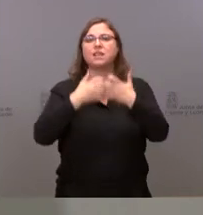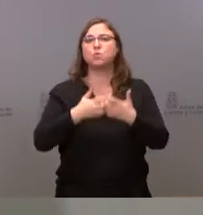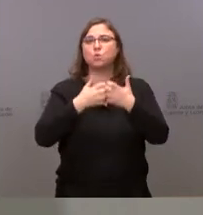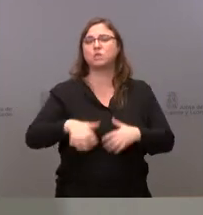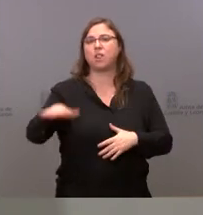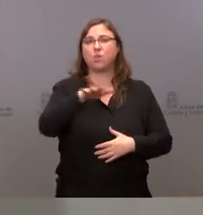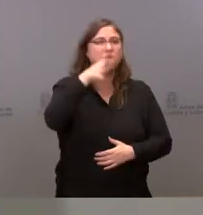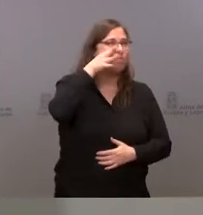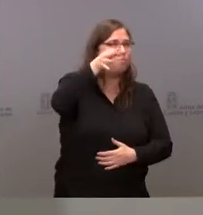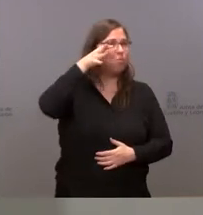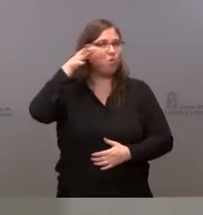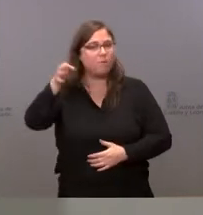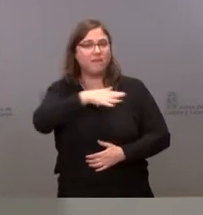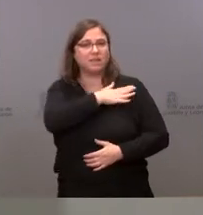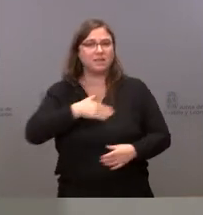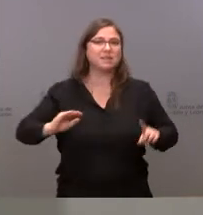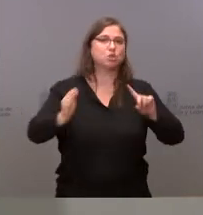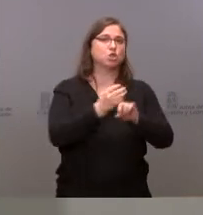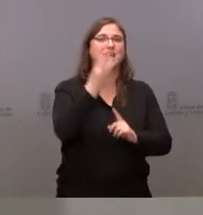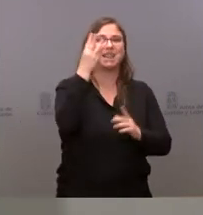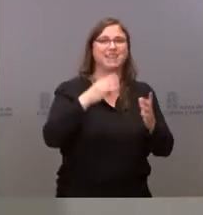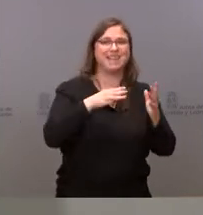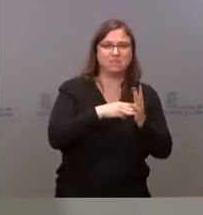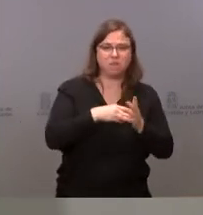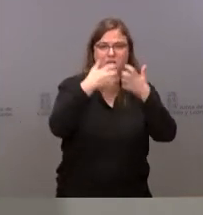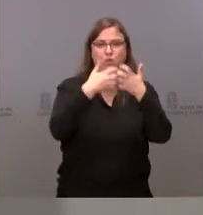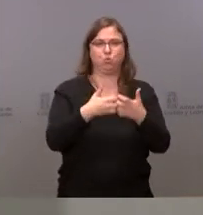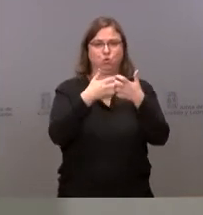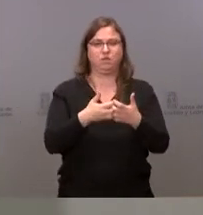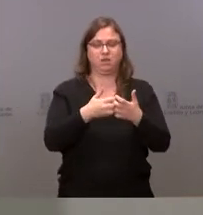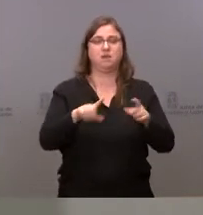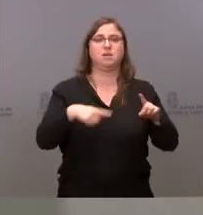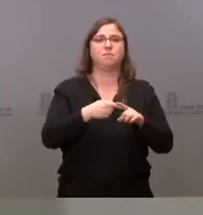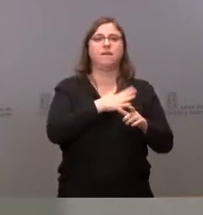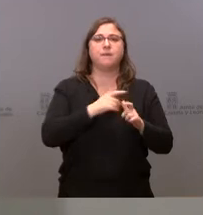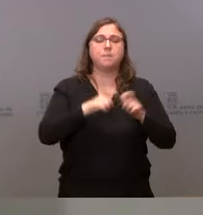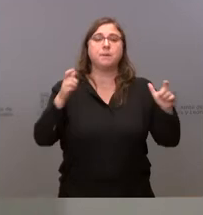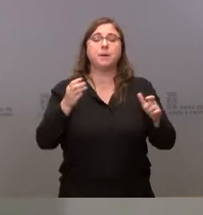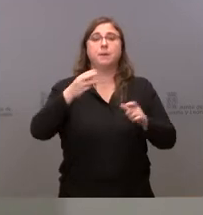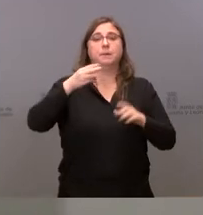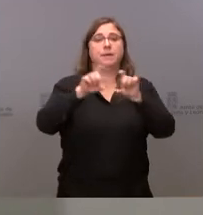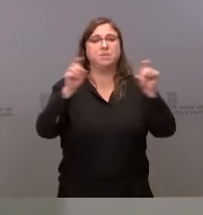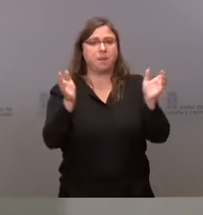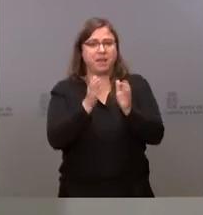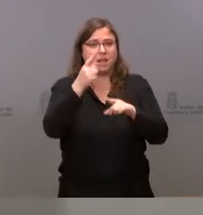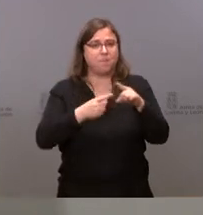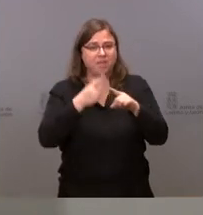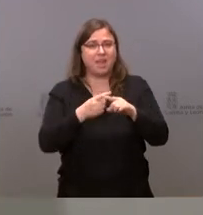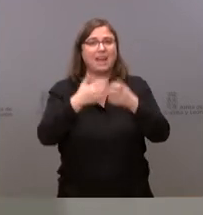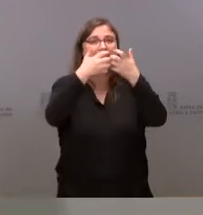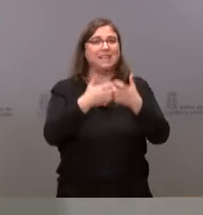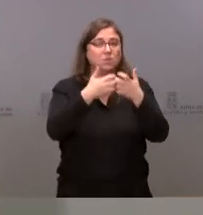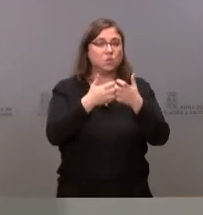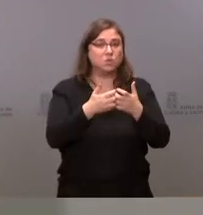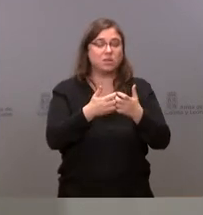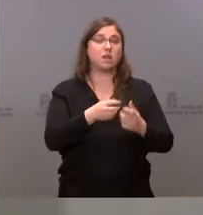municipios rurales. La idea es alcanzar las 3.000 industrias y aumentar la dimensión de las pymes industriales, pasando del